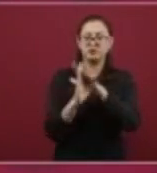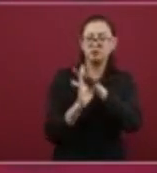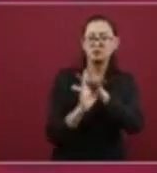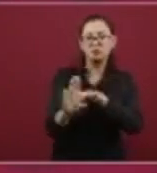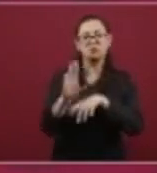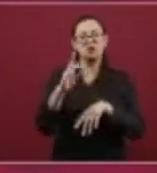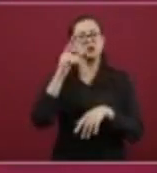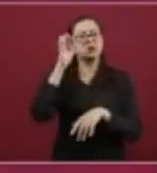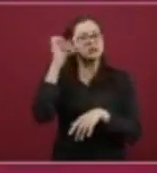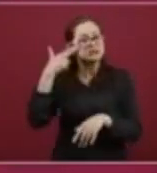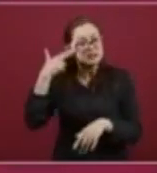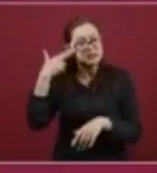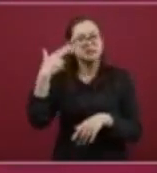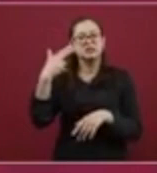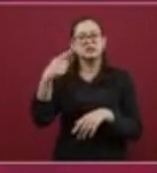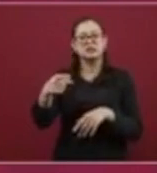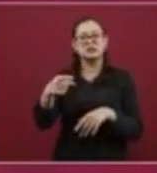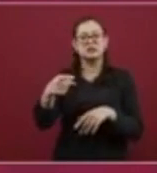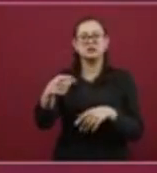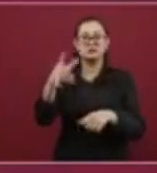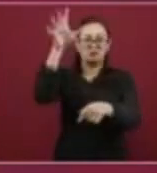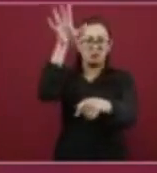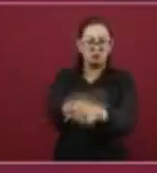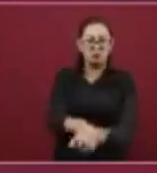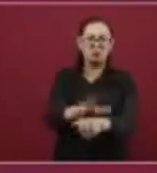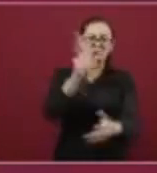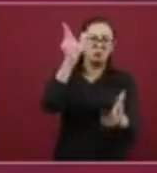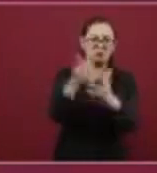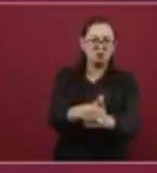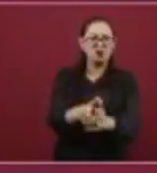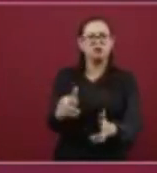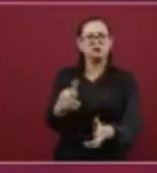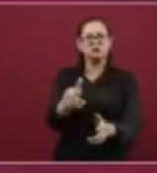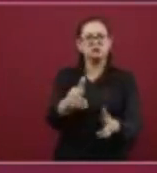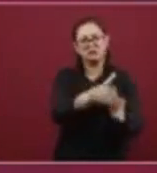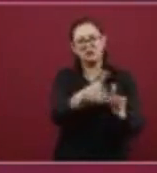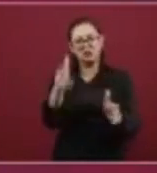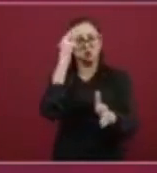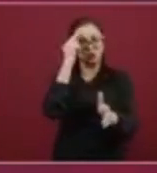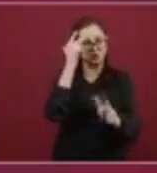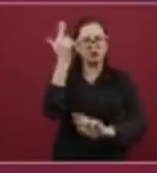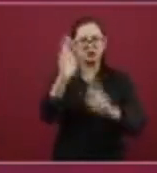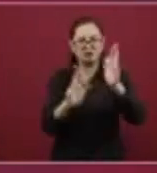chinos que fueron reprimidos, los asesinados en el porfiliato, en la revolución.